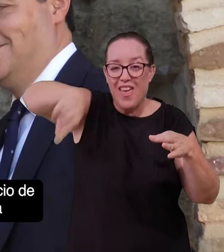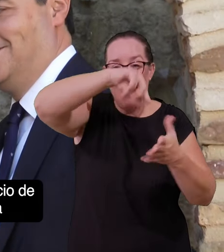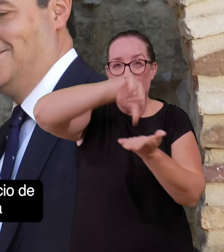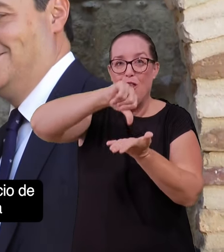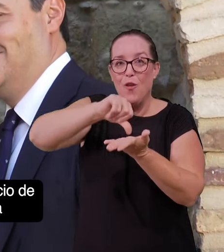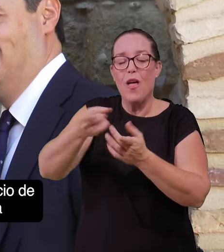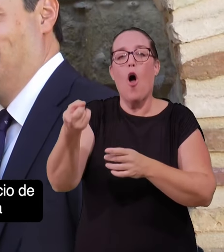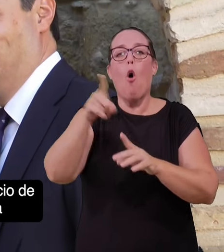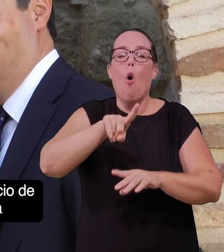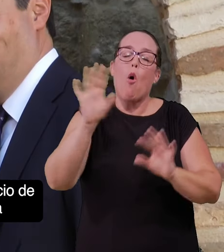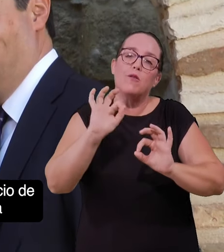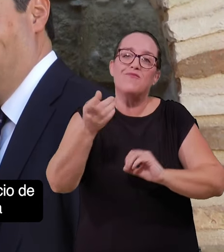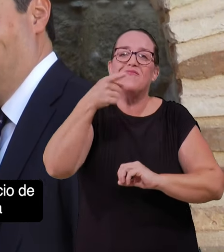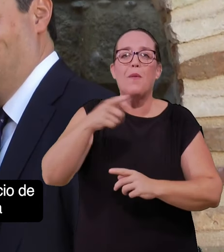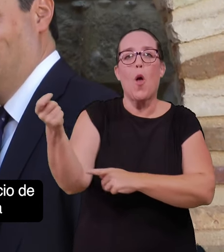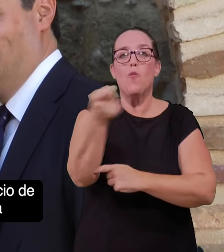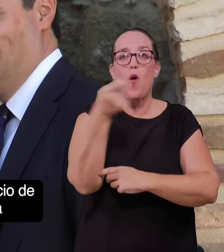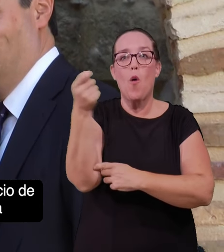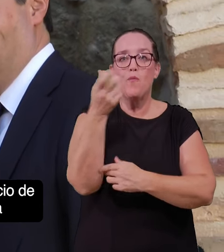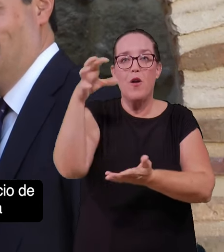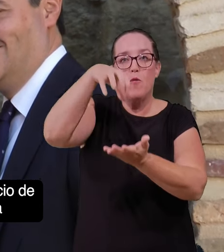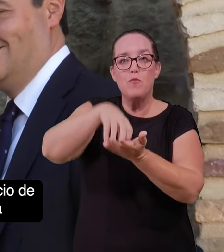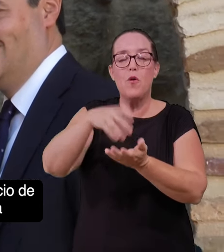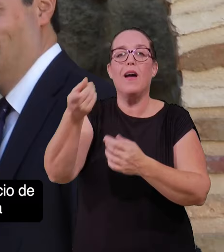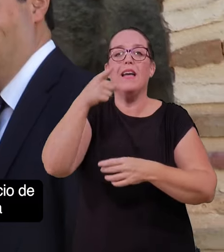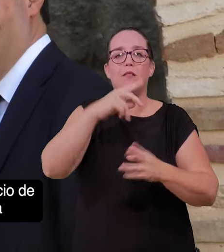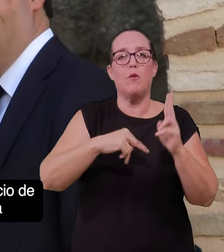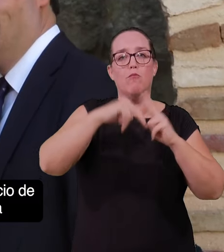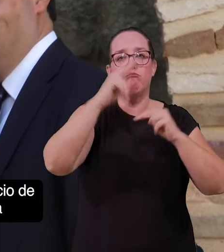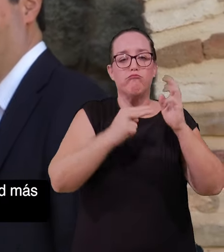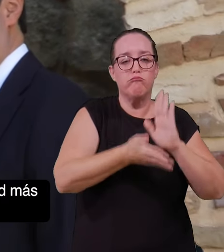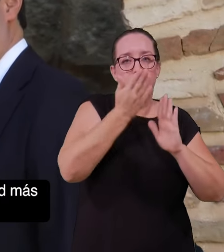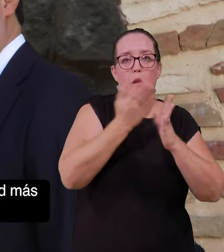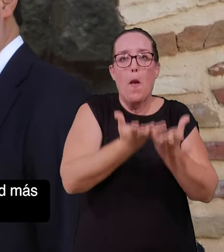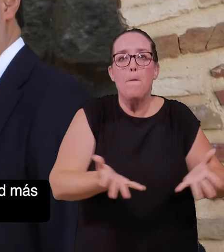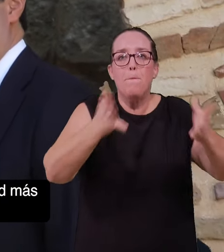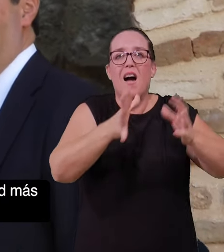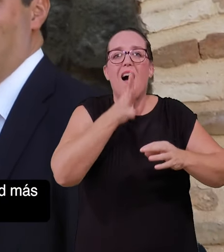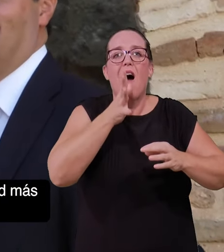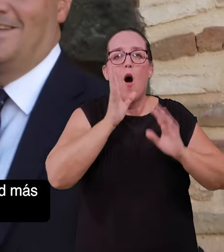terrenos para un nuevo parque de bomberos o el inicio de uno de los cinco tanques de tormentas que tendrá la ciudad.